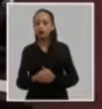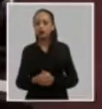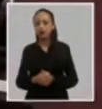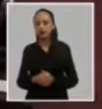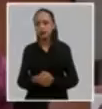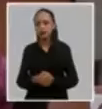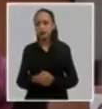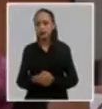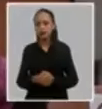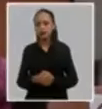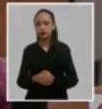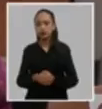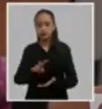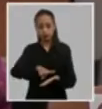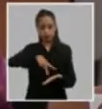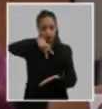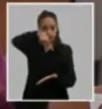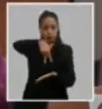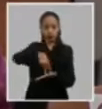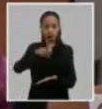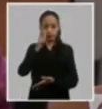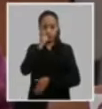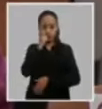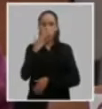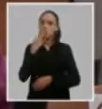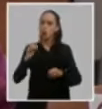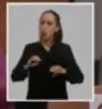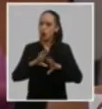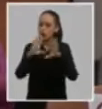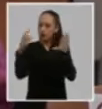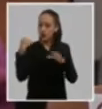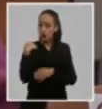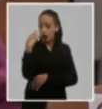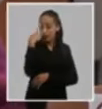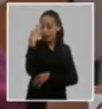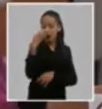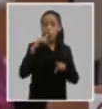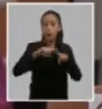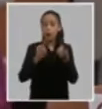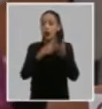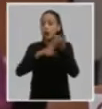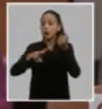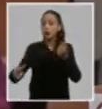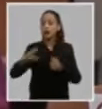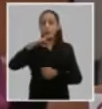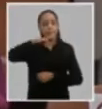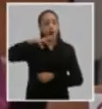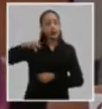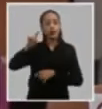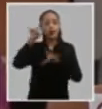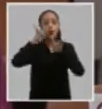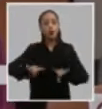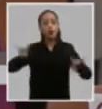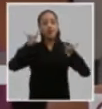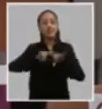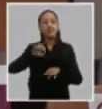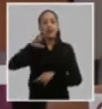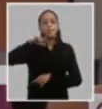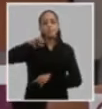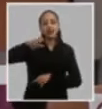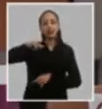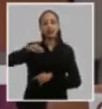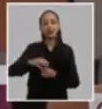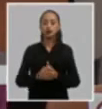buenos días mi nombre es Carlos César Torres Páez soy invitado por la provincia de Pinar de Río de la Universidad de Pinar de Río